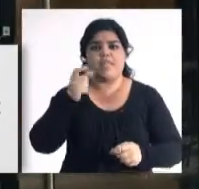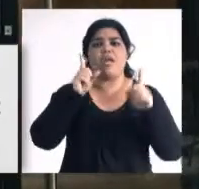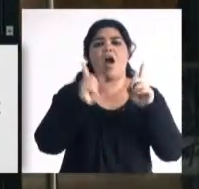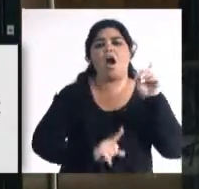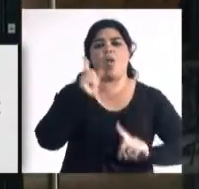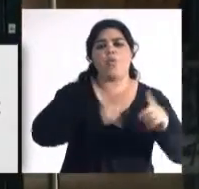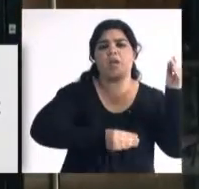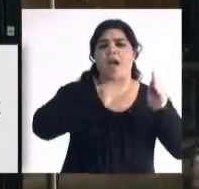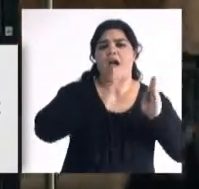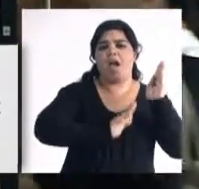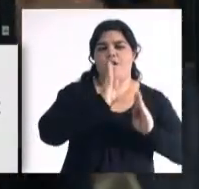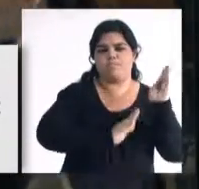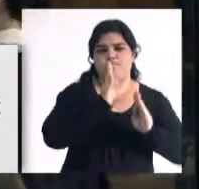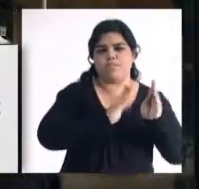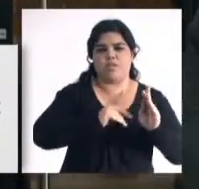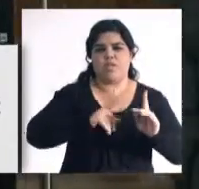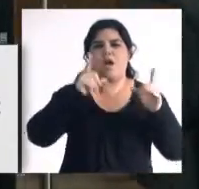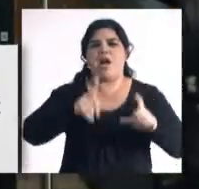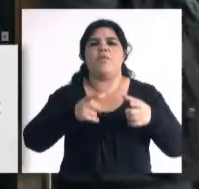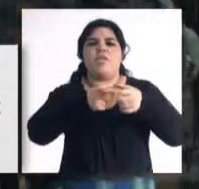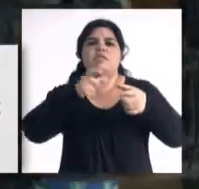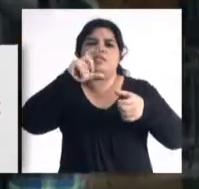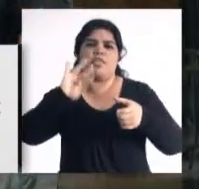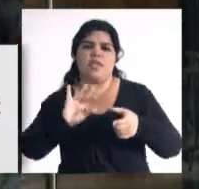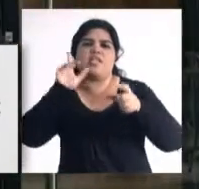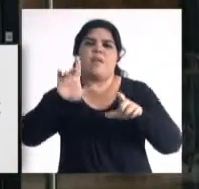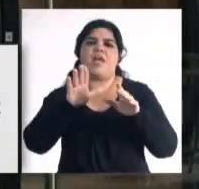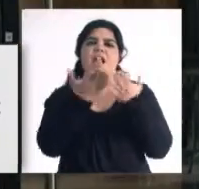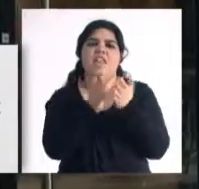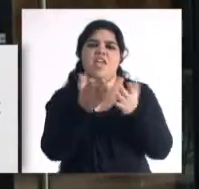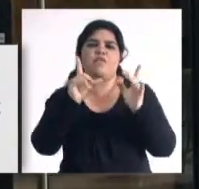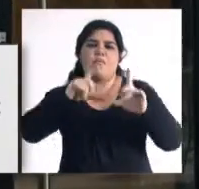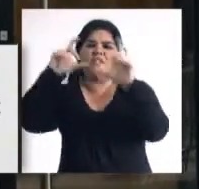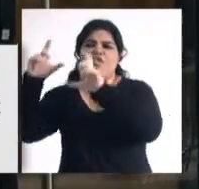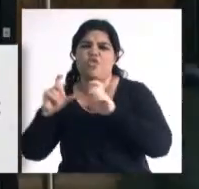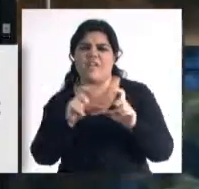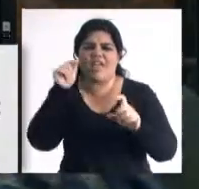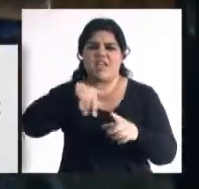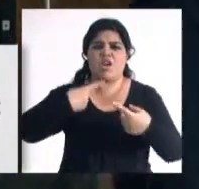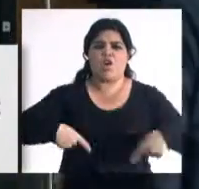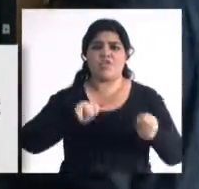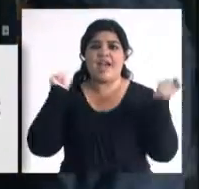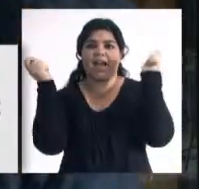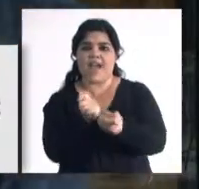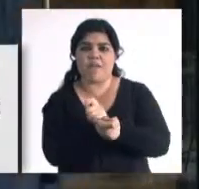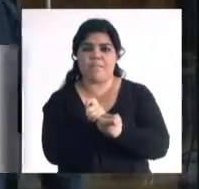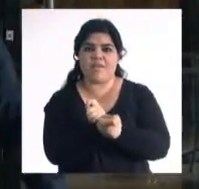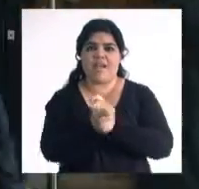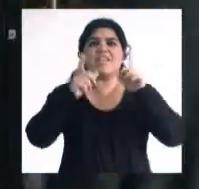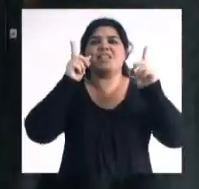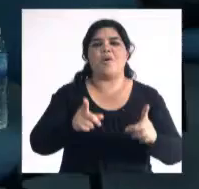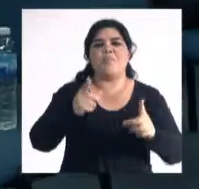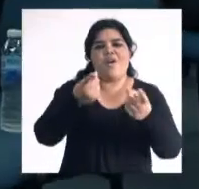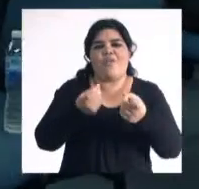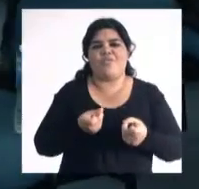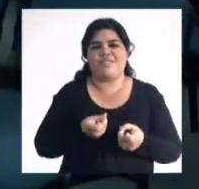industrias creativas. Pensemos en la vida de los discos, de los libros, de la fotografía y este impacto y estas oportunidades que también